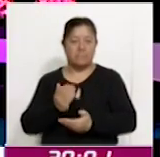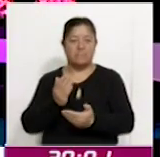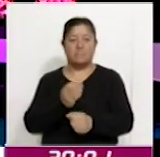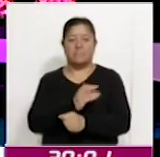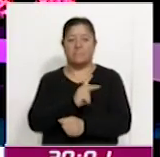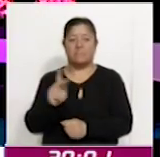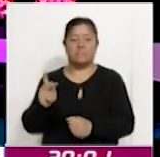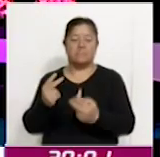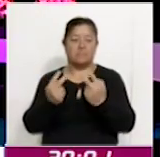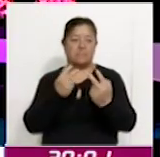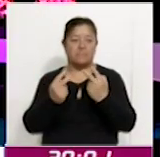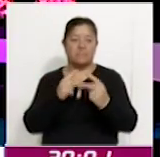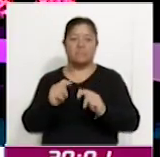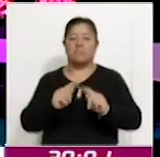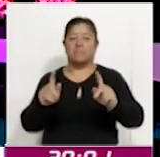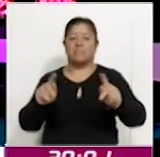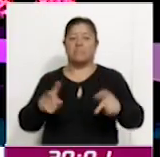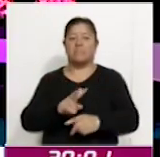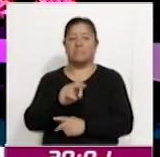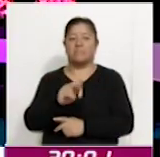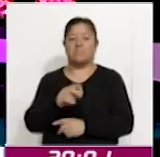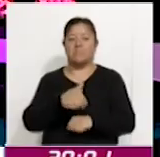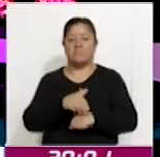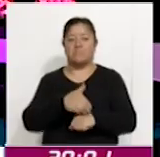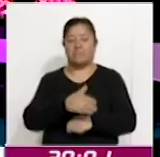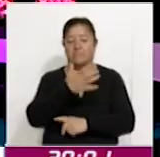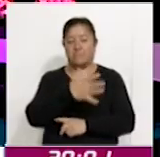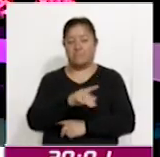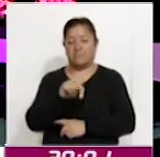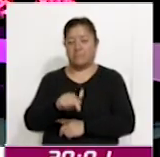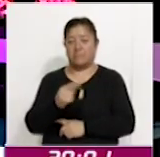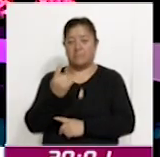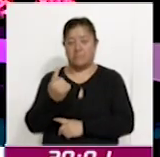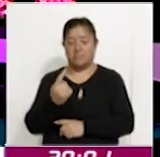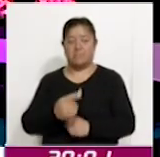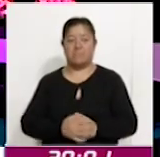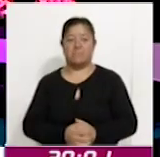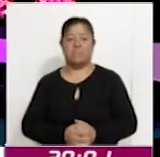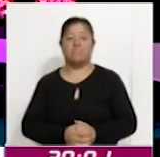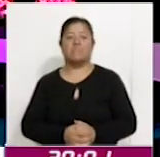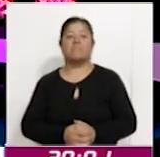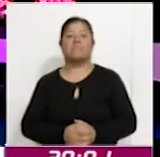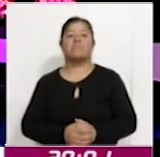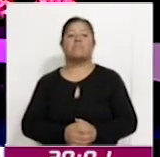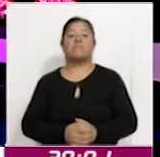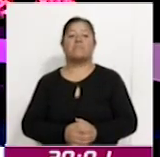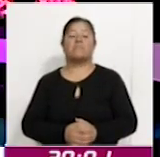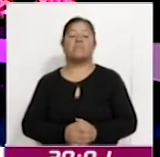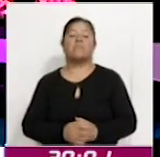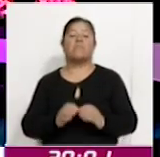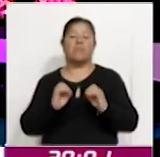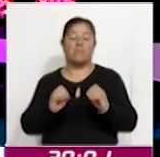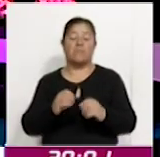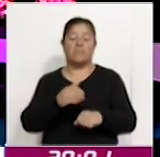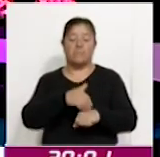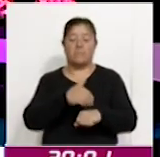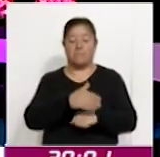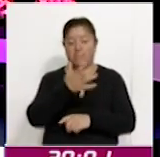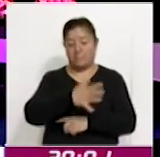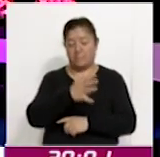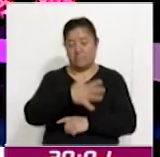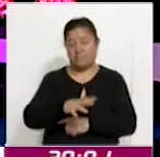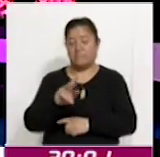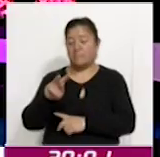a través de la señal de Tlaxcala Televisión por el canal 10.1 de La Señal Abierta y el canal 10 de Televisión por Cable.